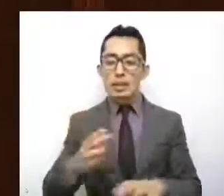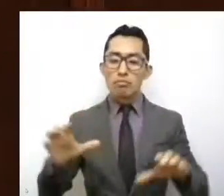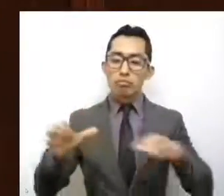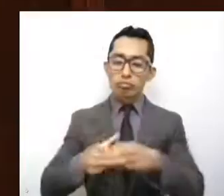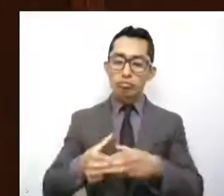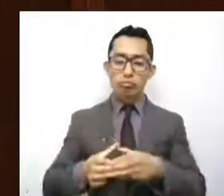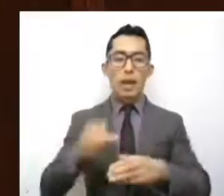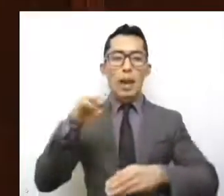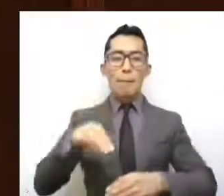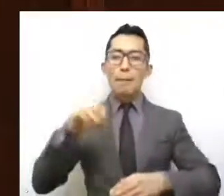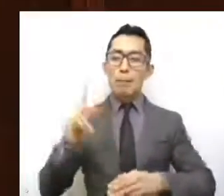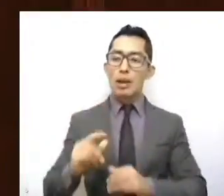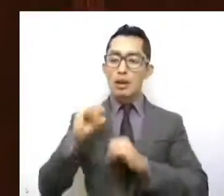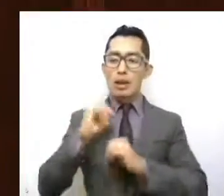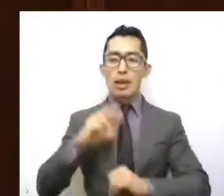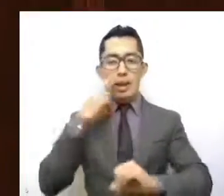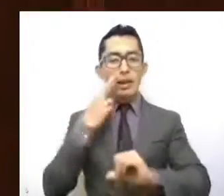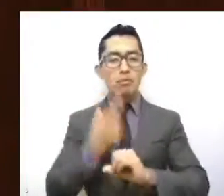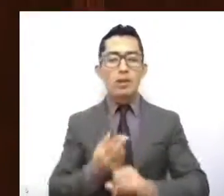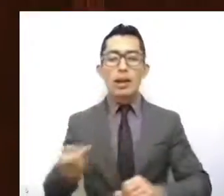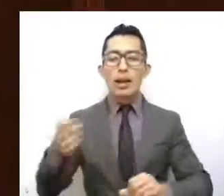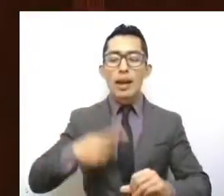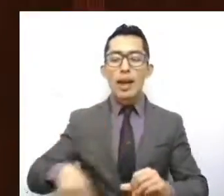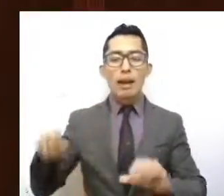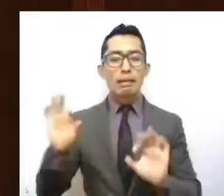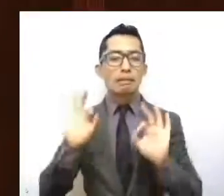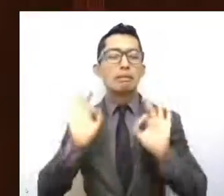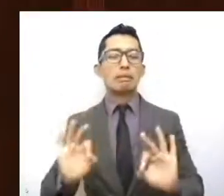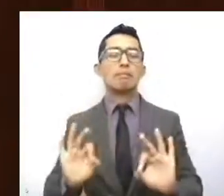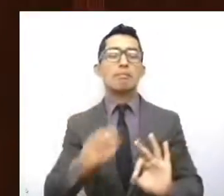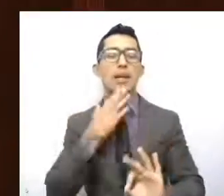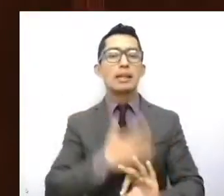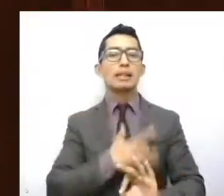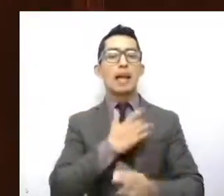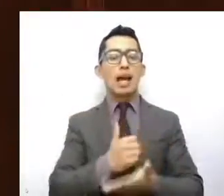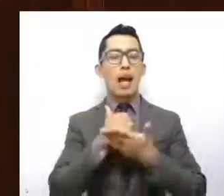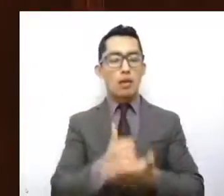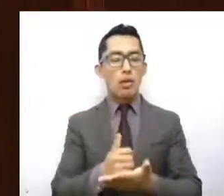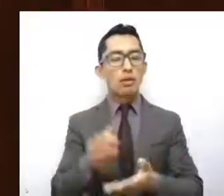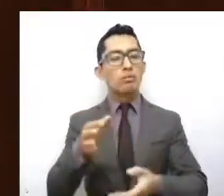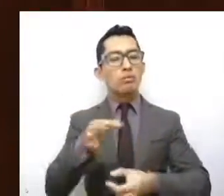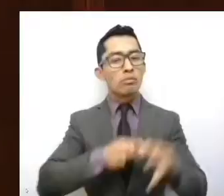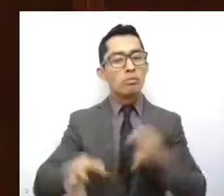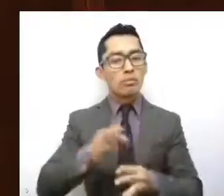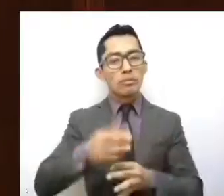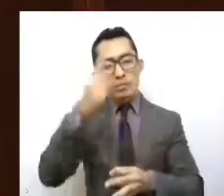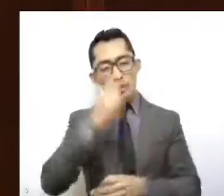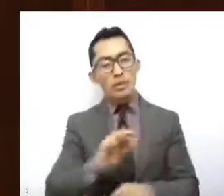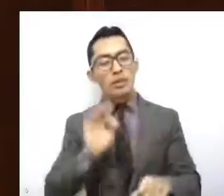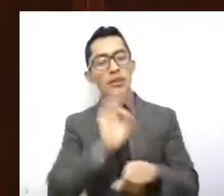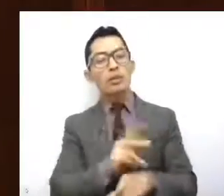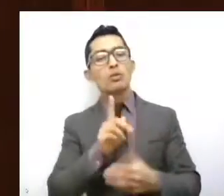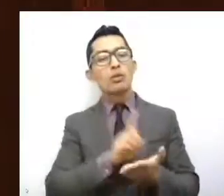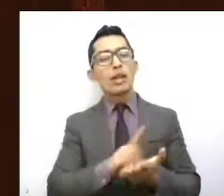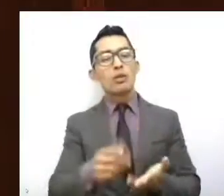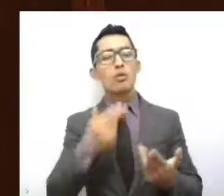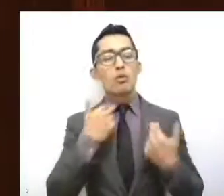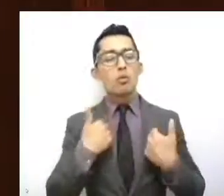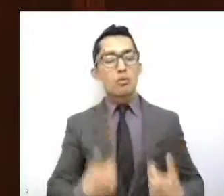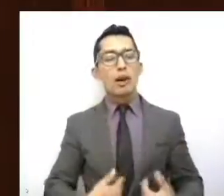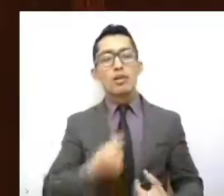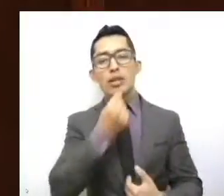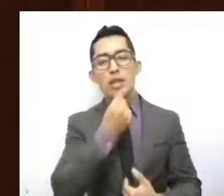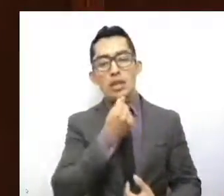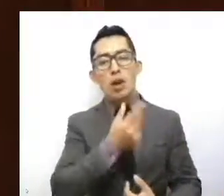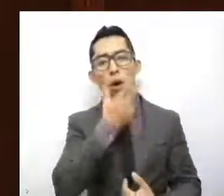con una representación excelente y sensible para proteger a los derechos humanos de nuestras niñas, niños